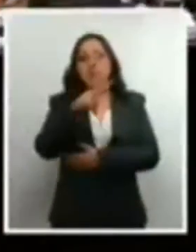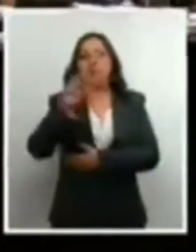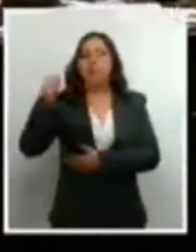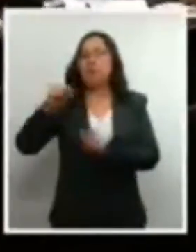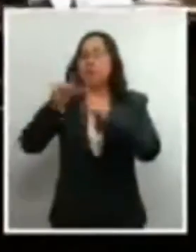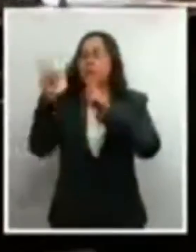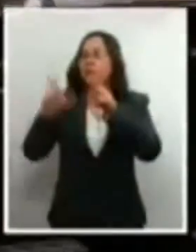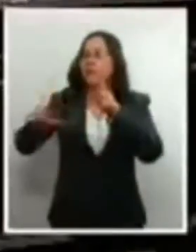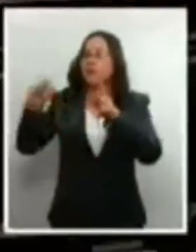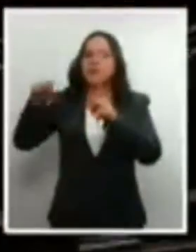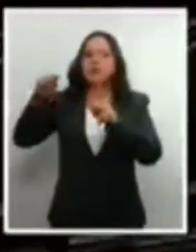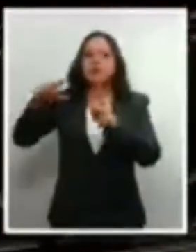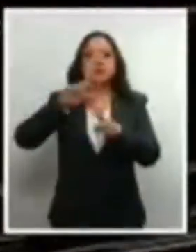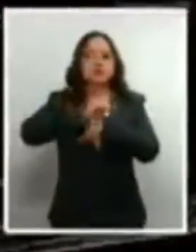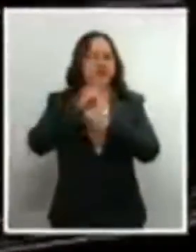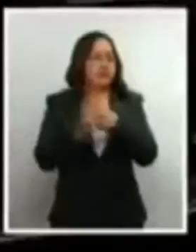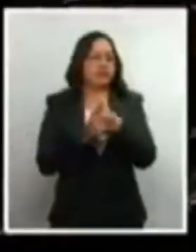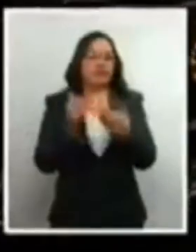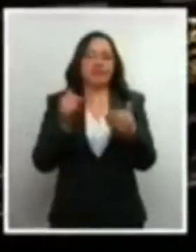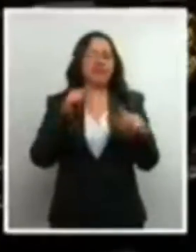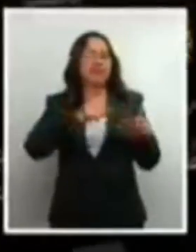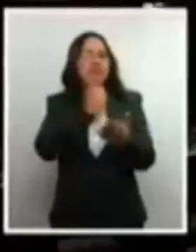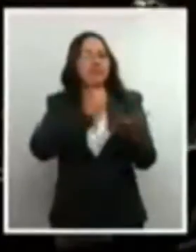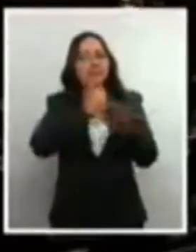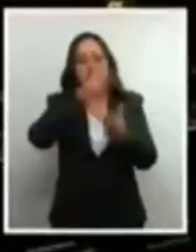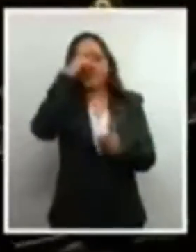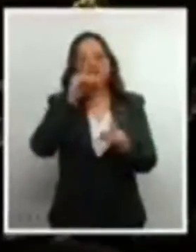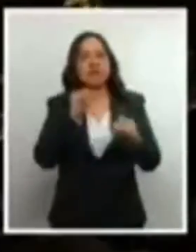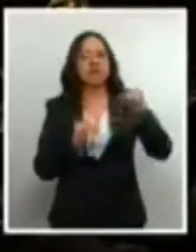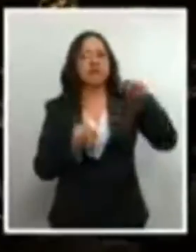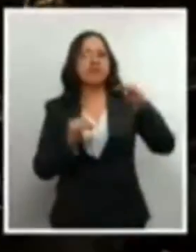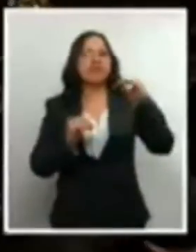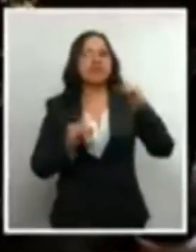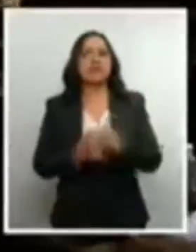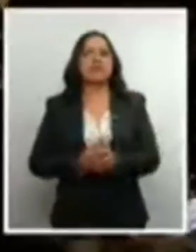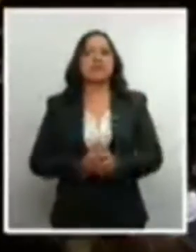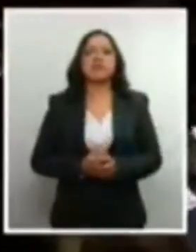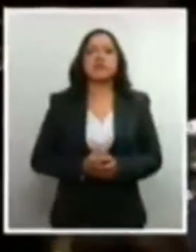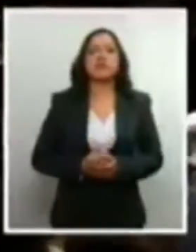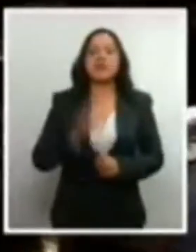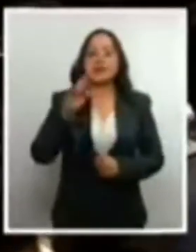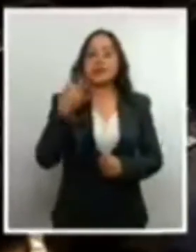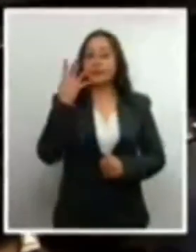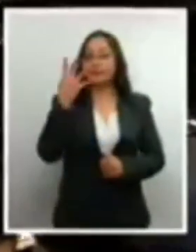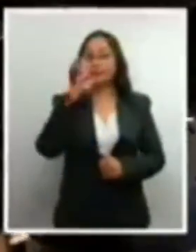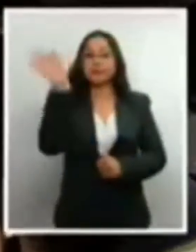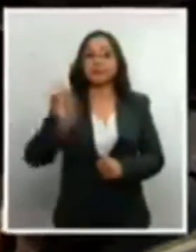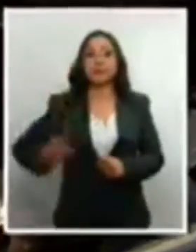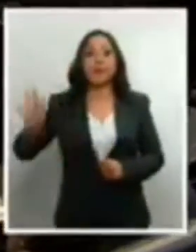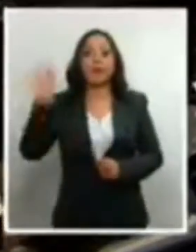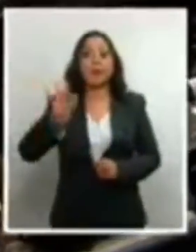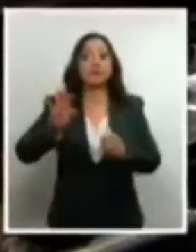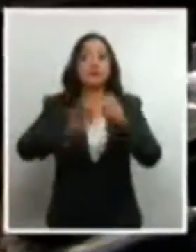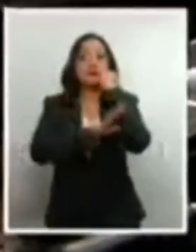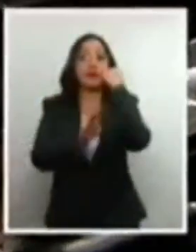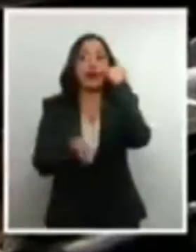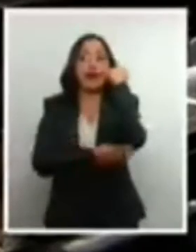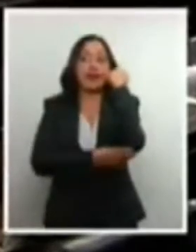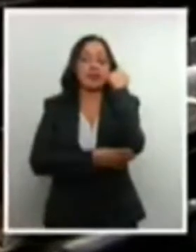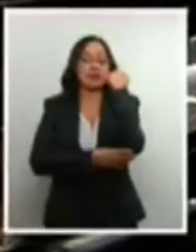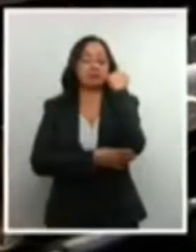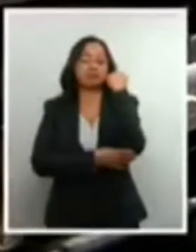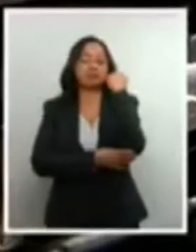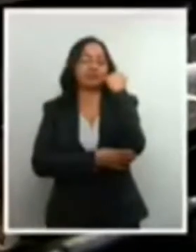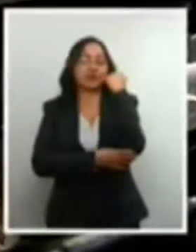en la media general del país. Se estima también que más de la mitad, 54% de los embarazos no deseados,